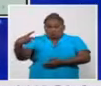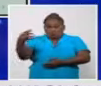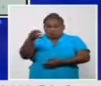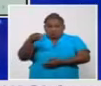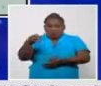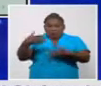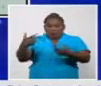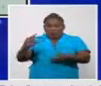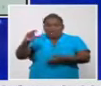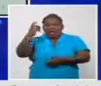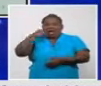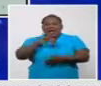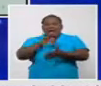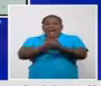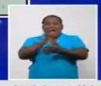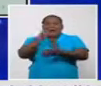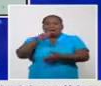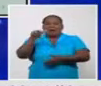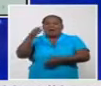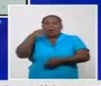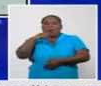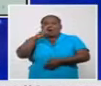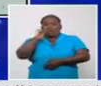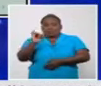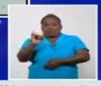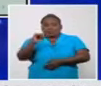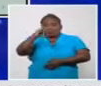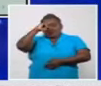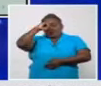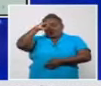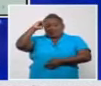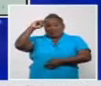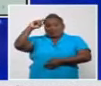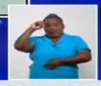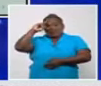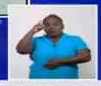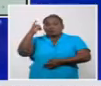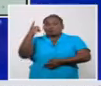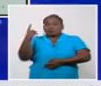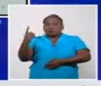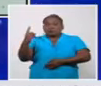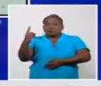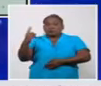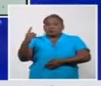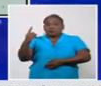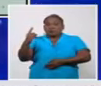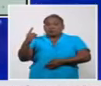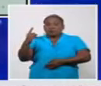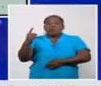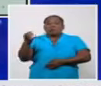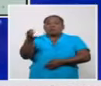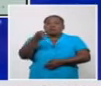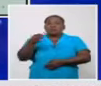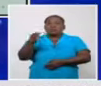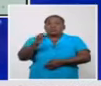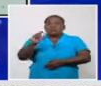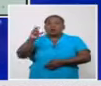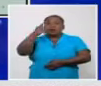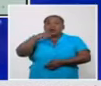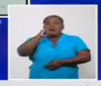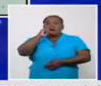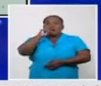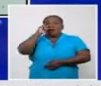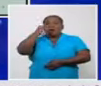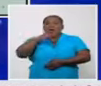Camajuaní. De Santiespíritu, un viajero importado ayer. del municipio Cabayguán.